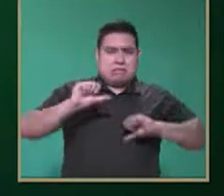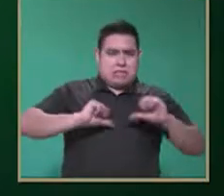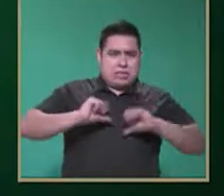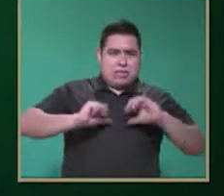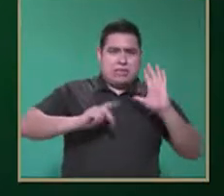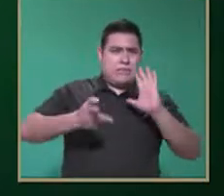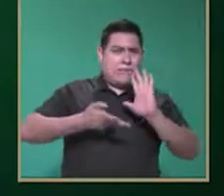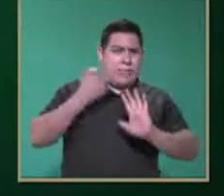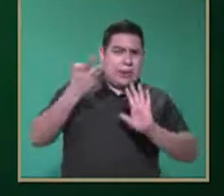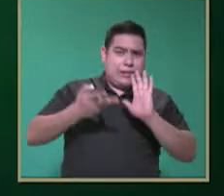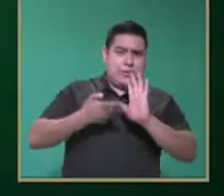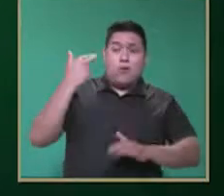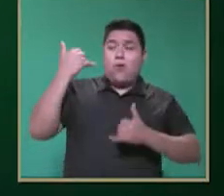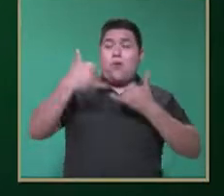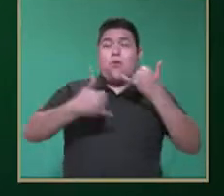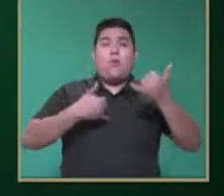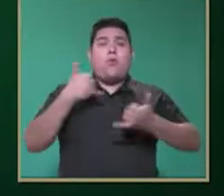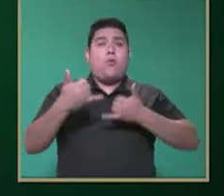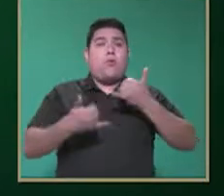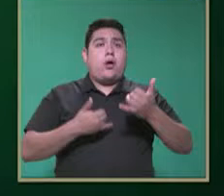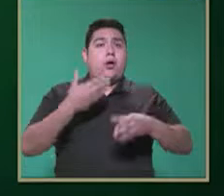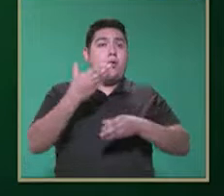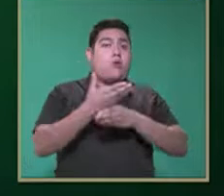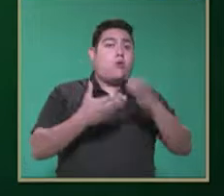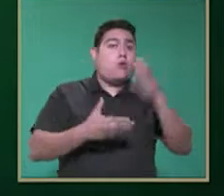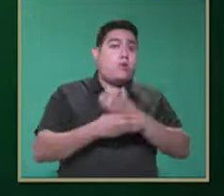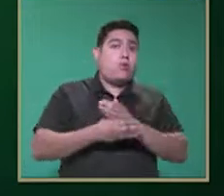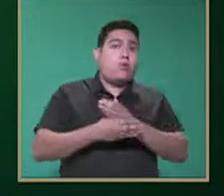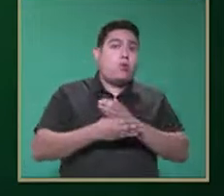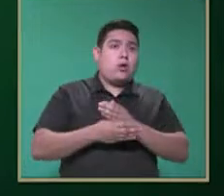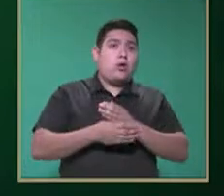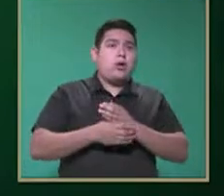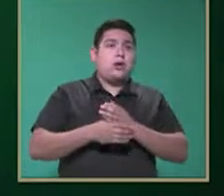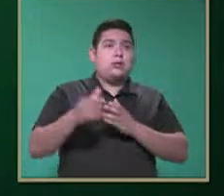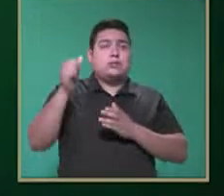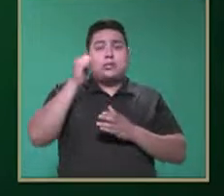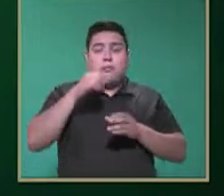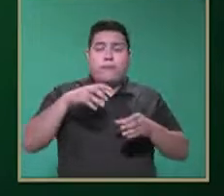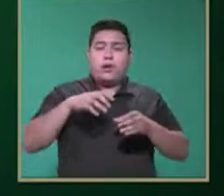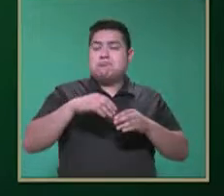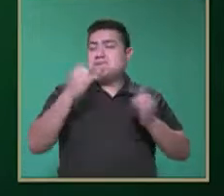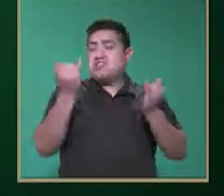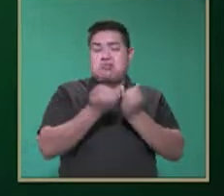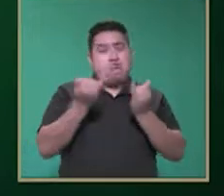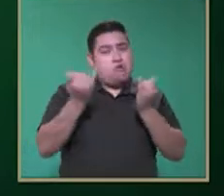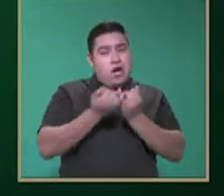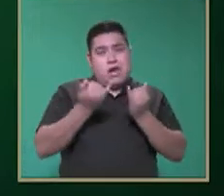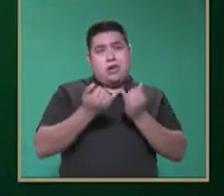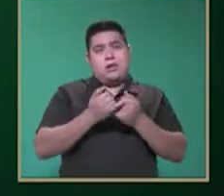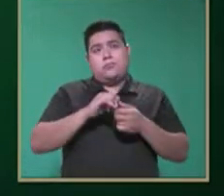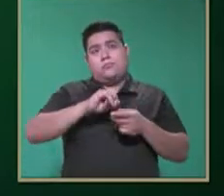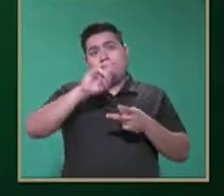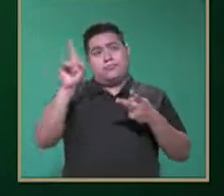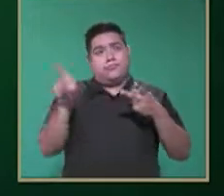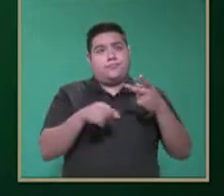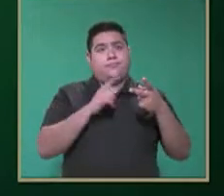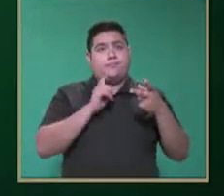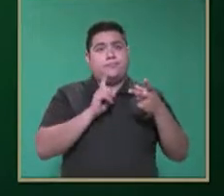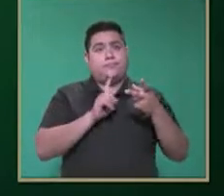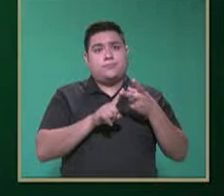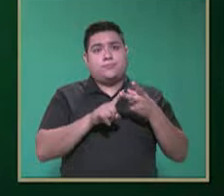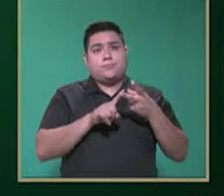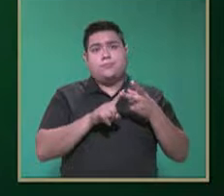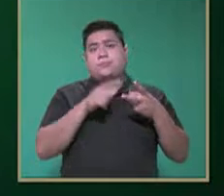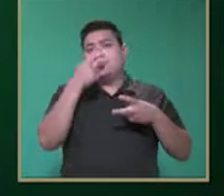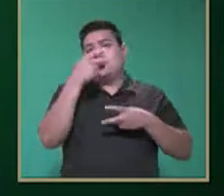suelen jugar con objetos y apilarlos siempre de la misma manera. Otro de los puntos o